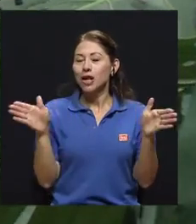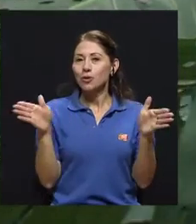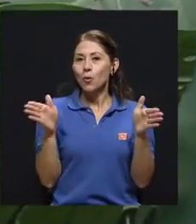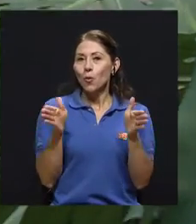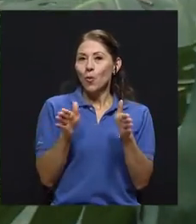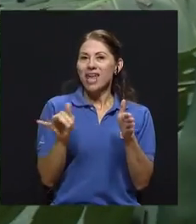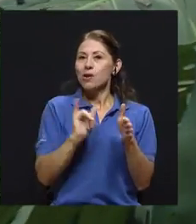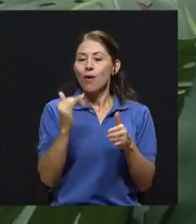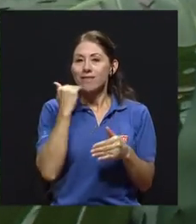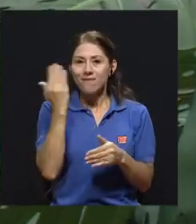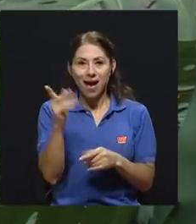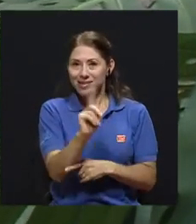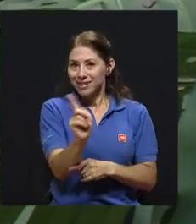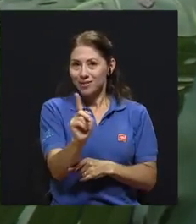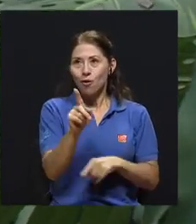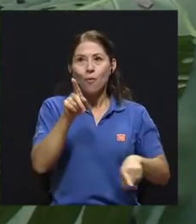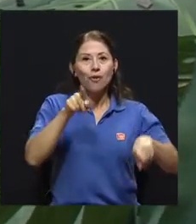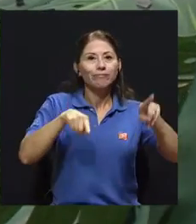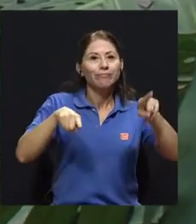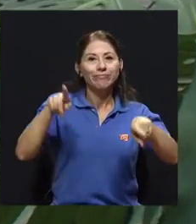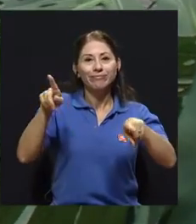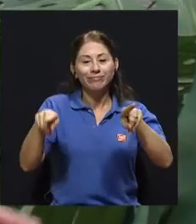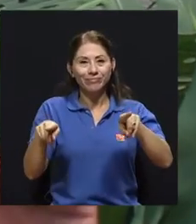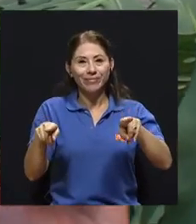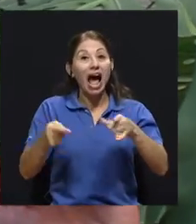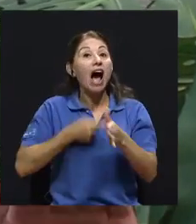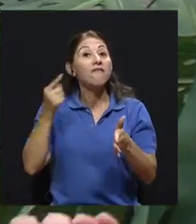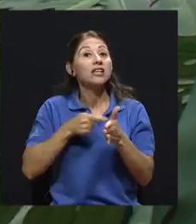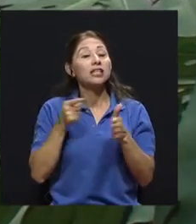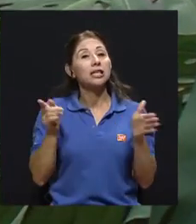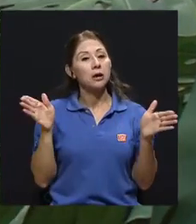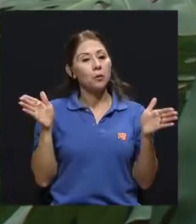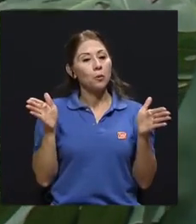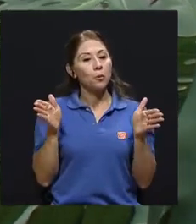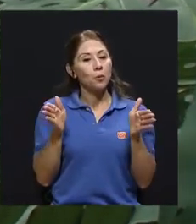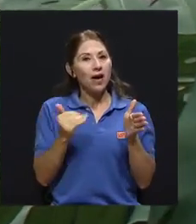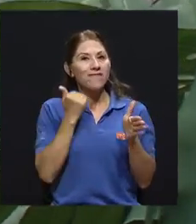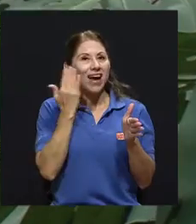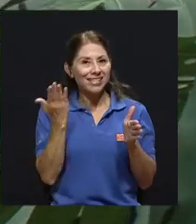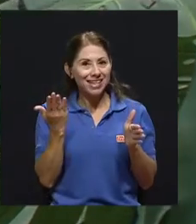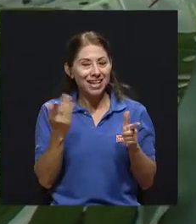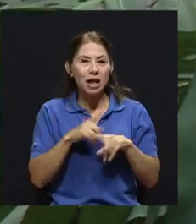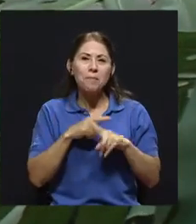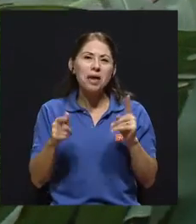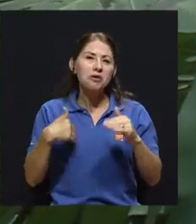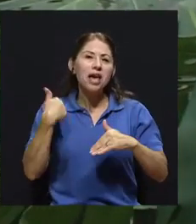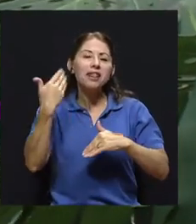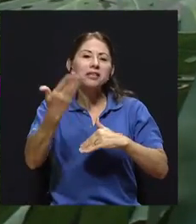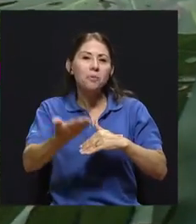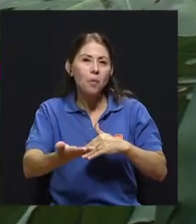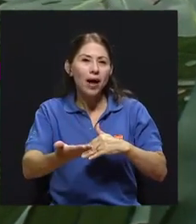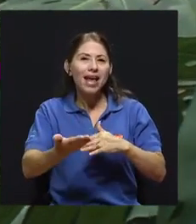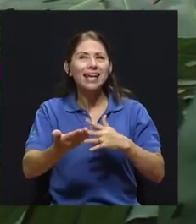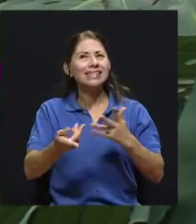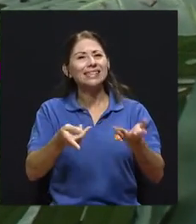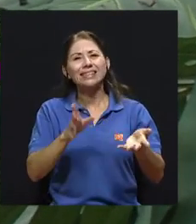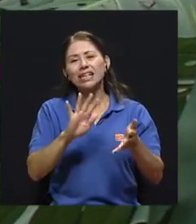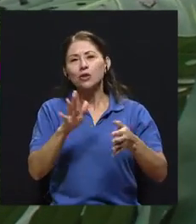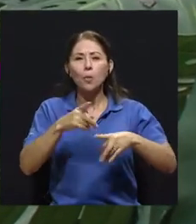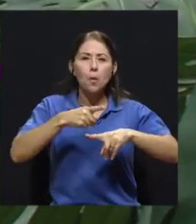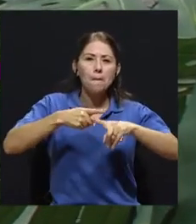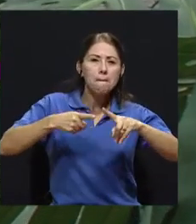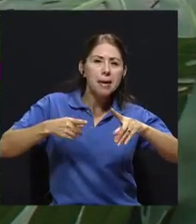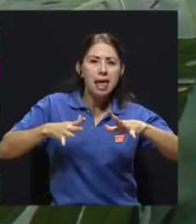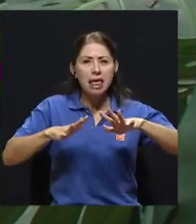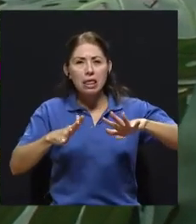Siempre el inicio, bajar de peso es más fácil, pero luego hay un, se alcanza un periodo de nuevo basal y entonces las personas tienen